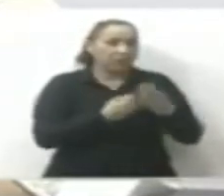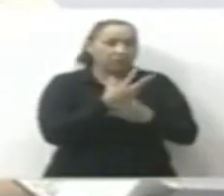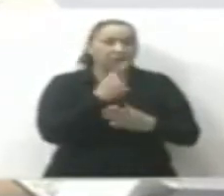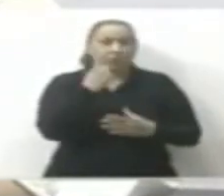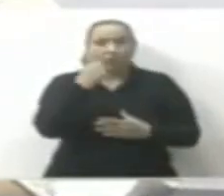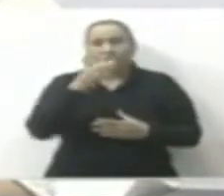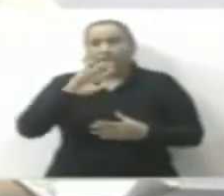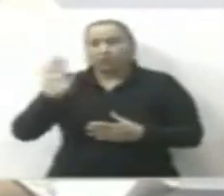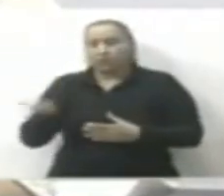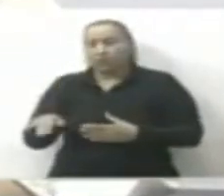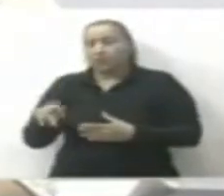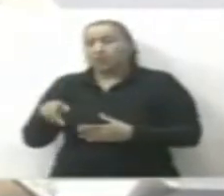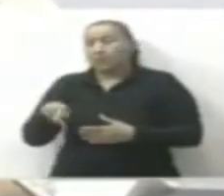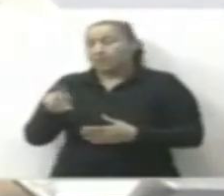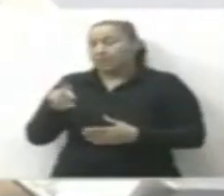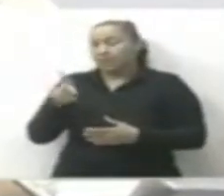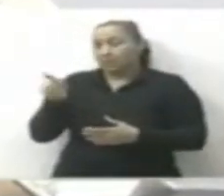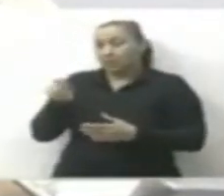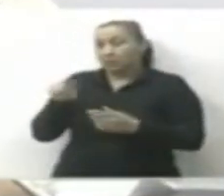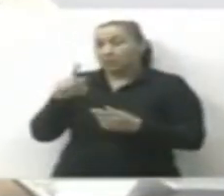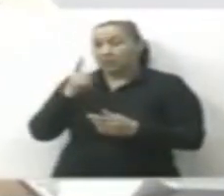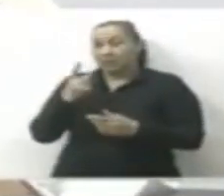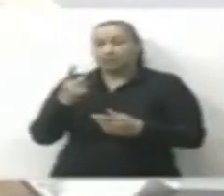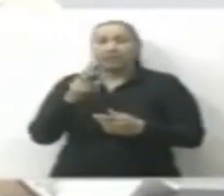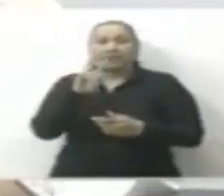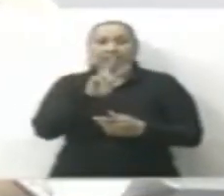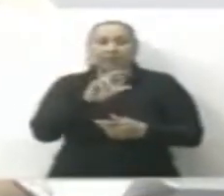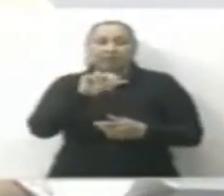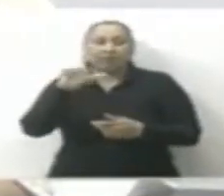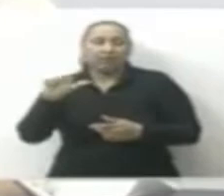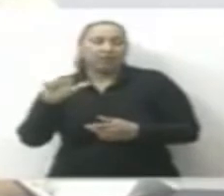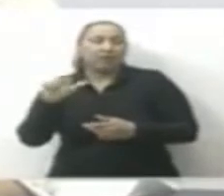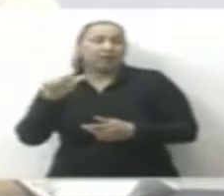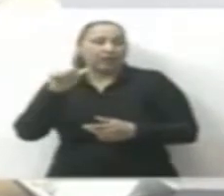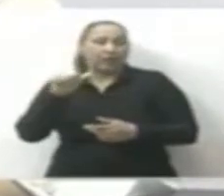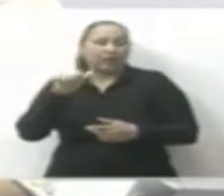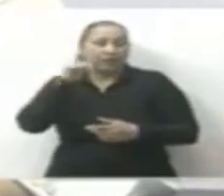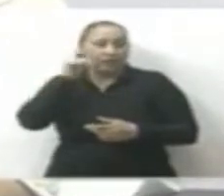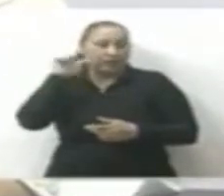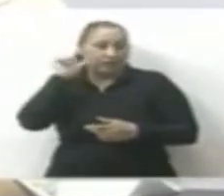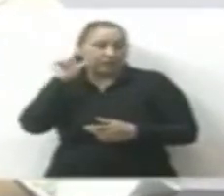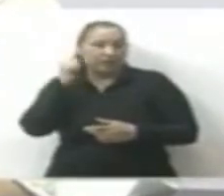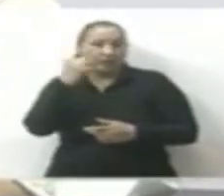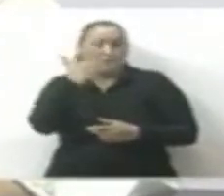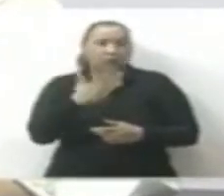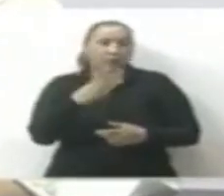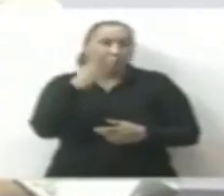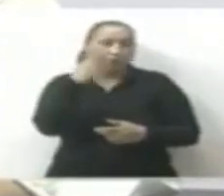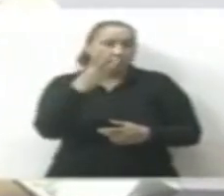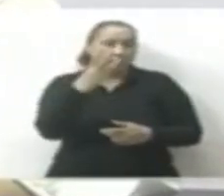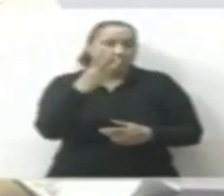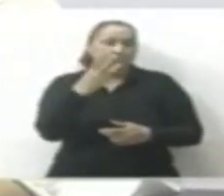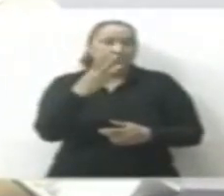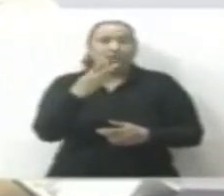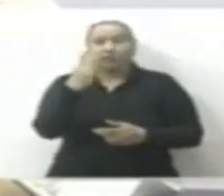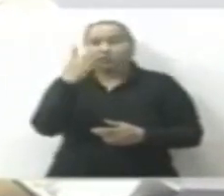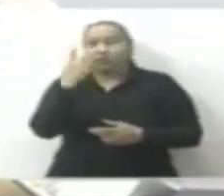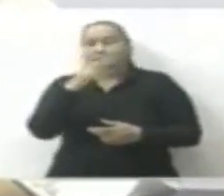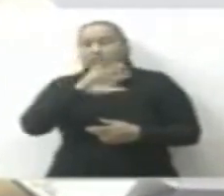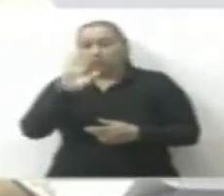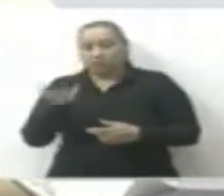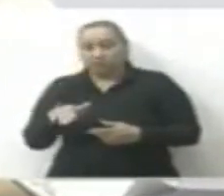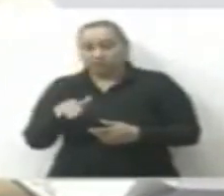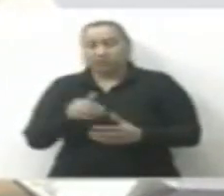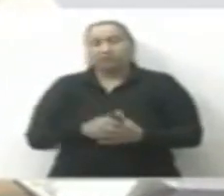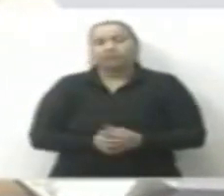muerte. Sin embargo, durante el fin de semana, de viernes al día de ayer, fueron 53 y dos las muertes registradas.